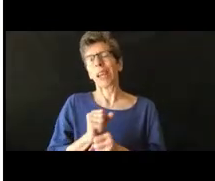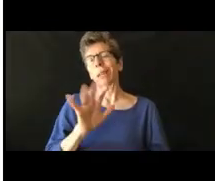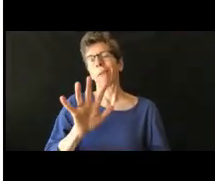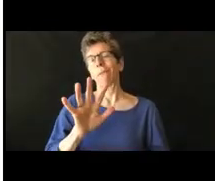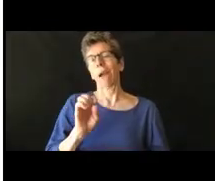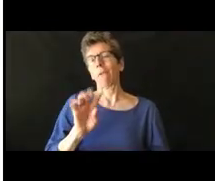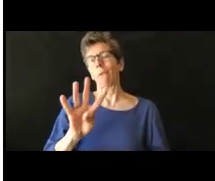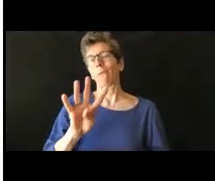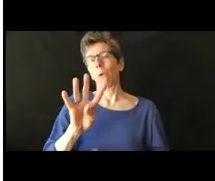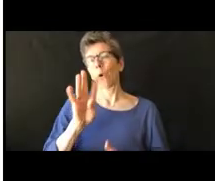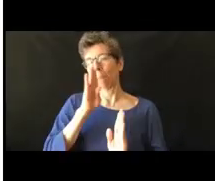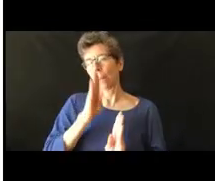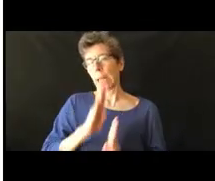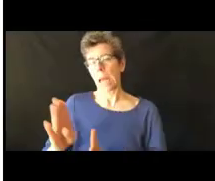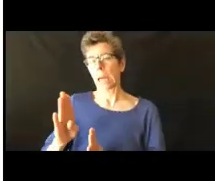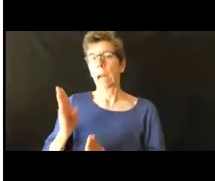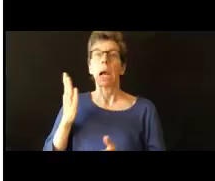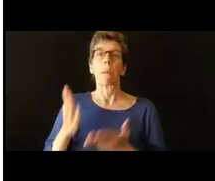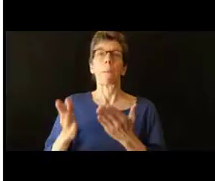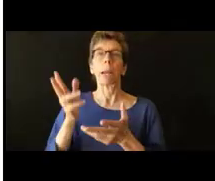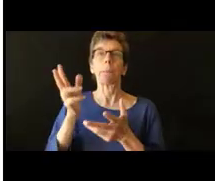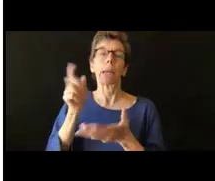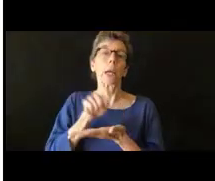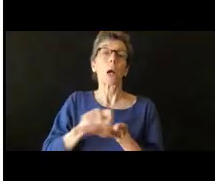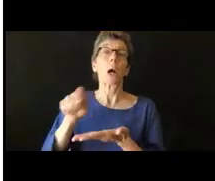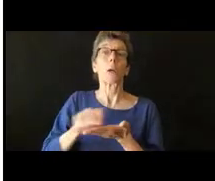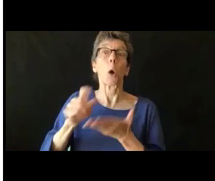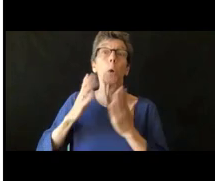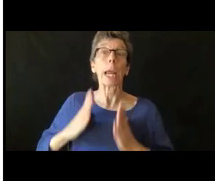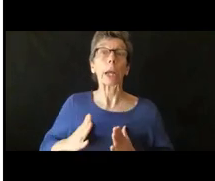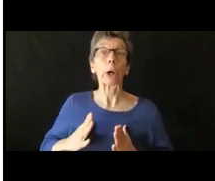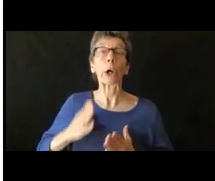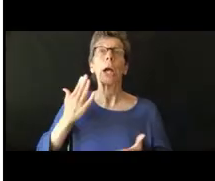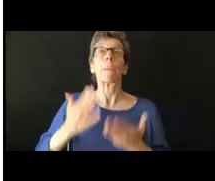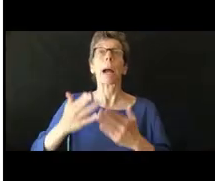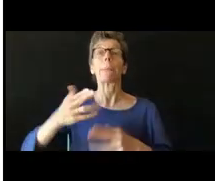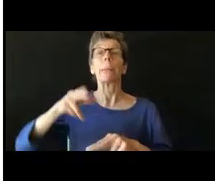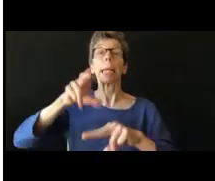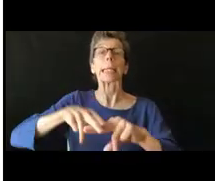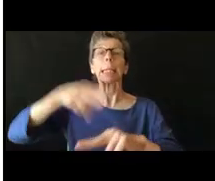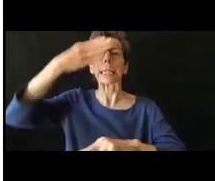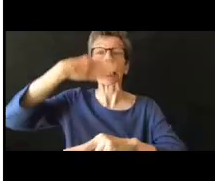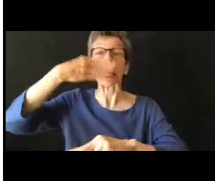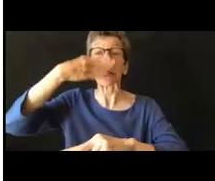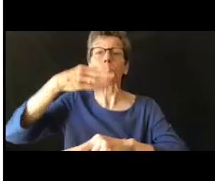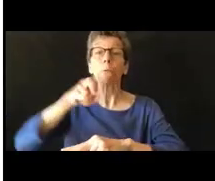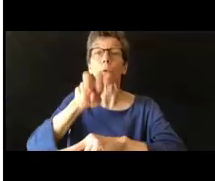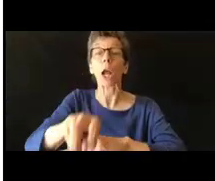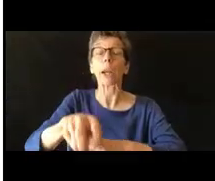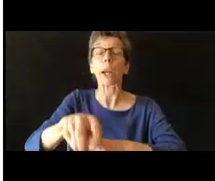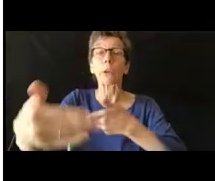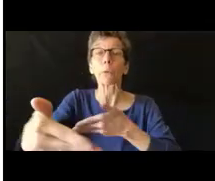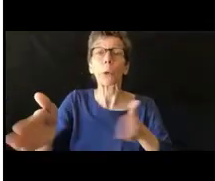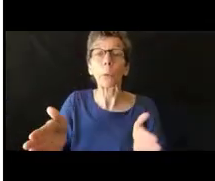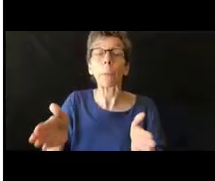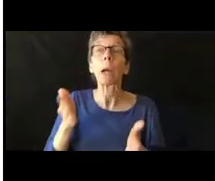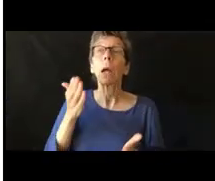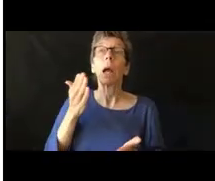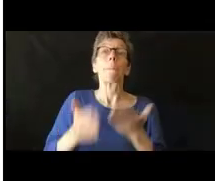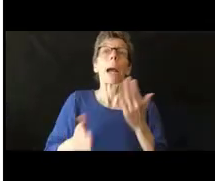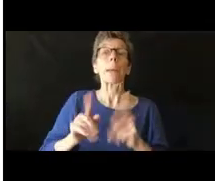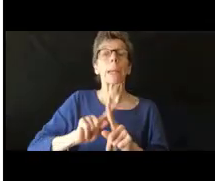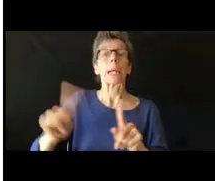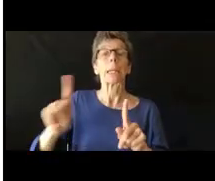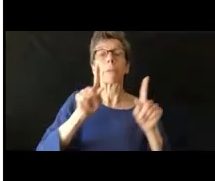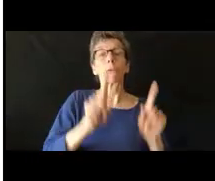razonables. Por ejemplo, que alguien tome notas por el estudiante o que adapten el examen para el estudiante o su horario. Todo